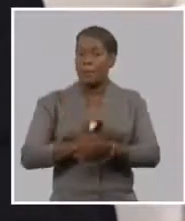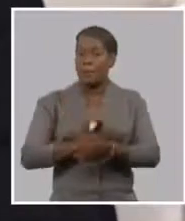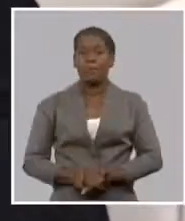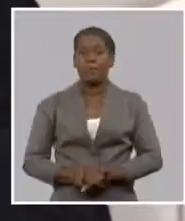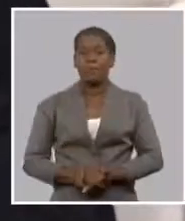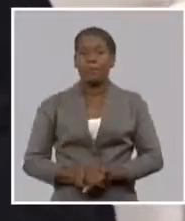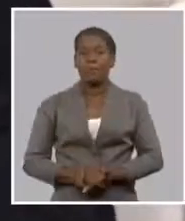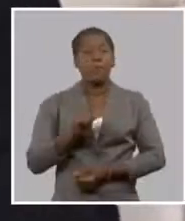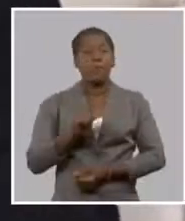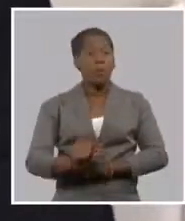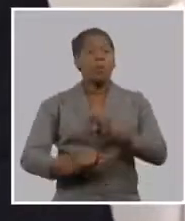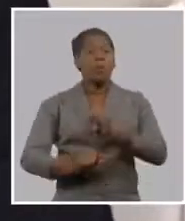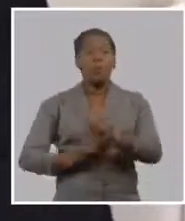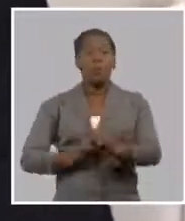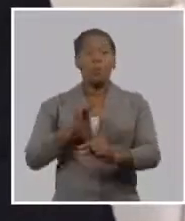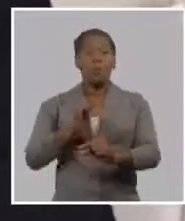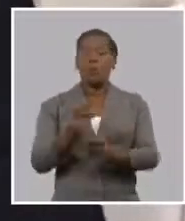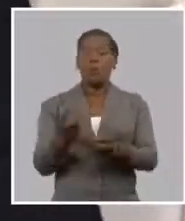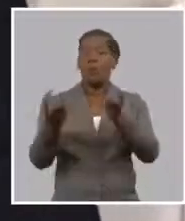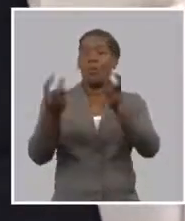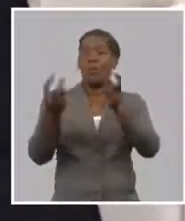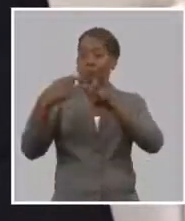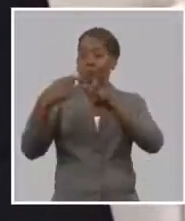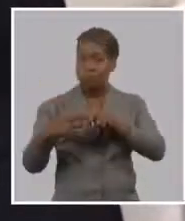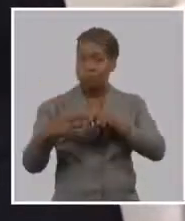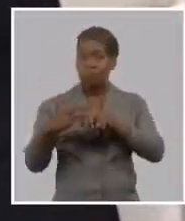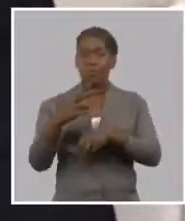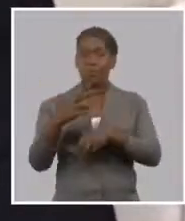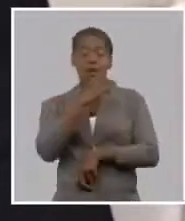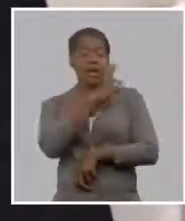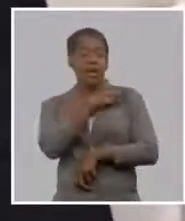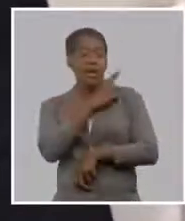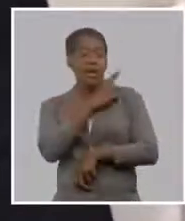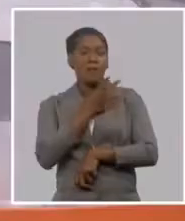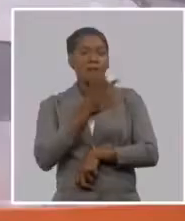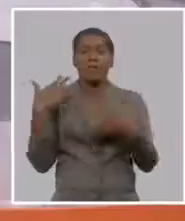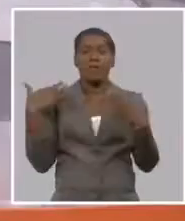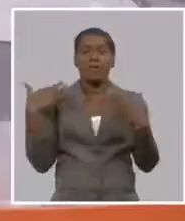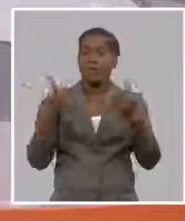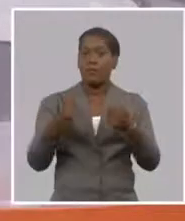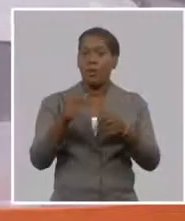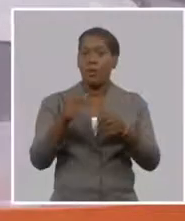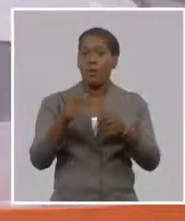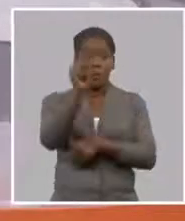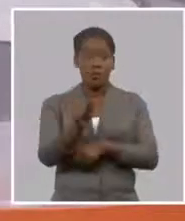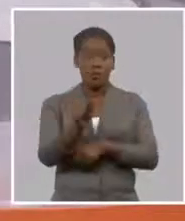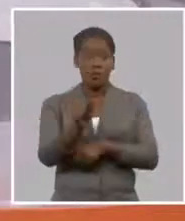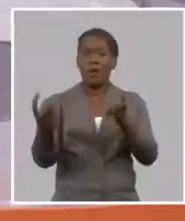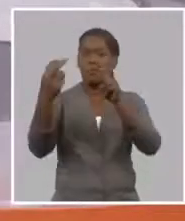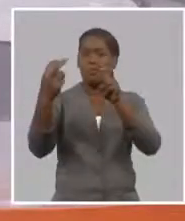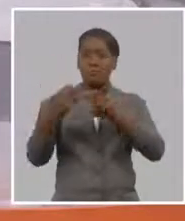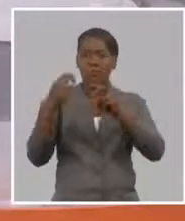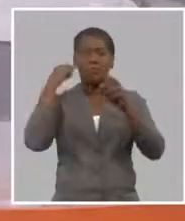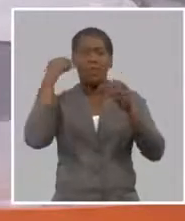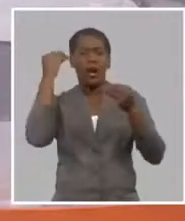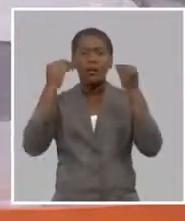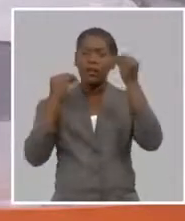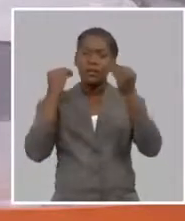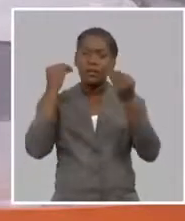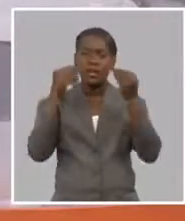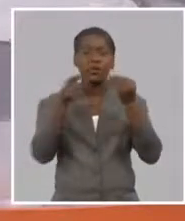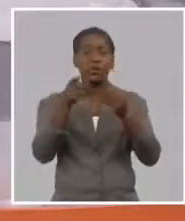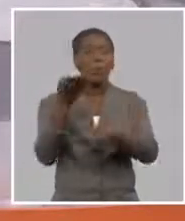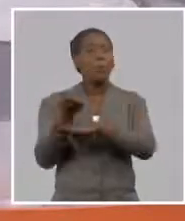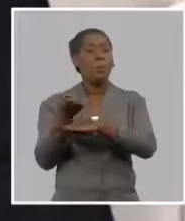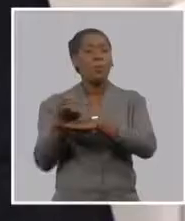en conjunto los compañeros del seguro nosotros bueno los clientes poder definir qué valores